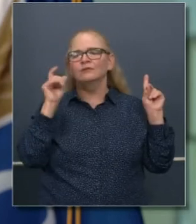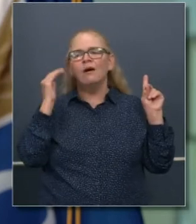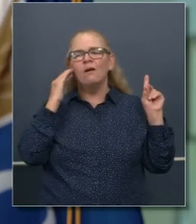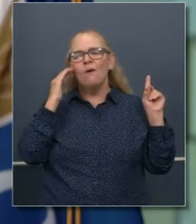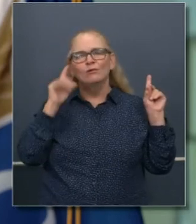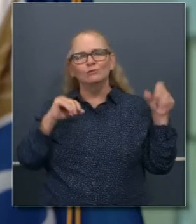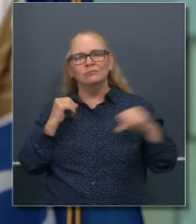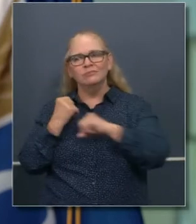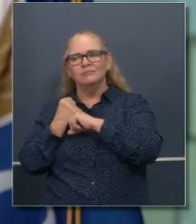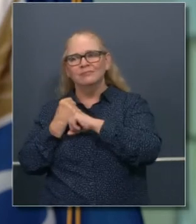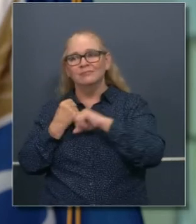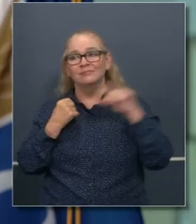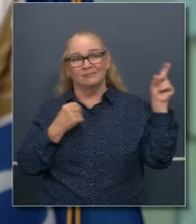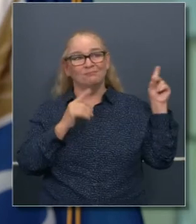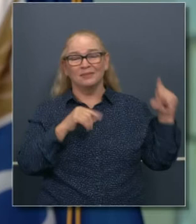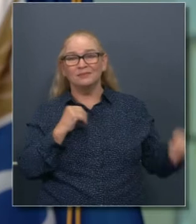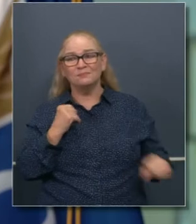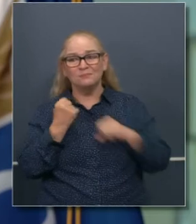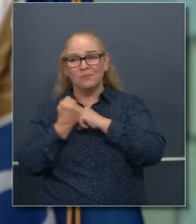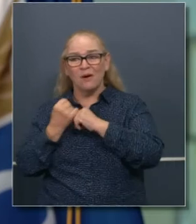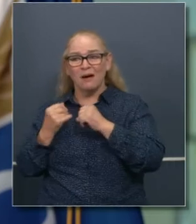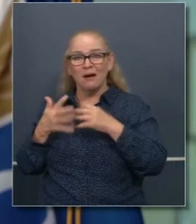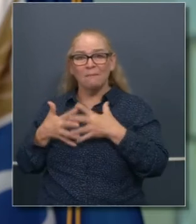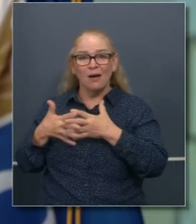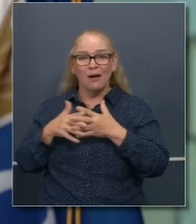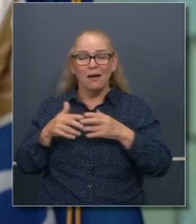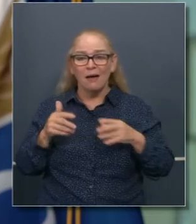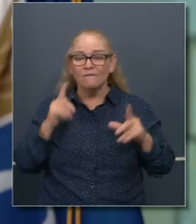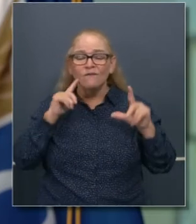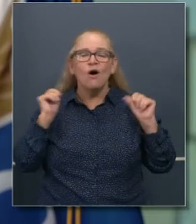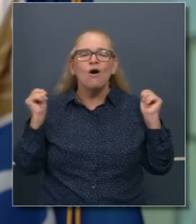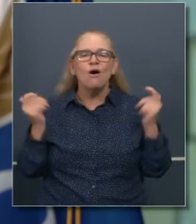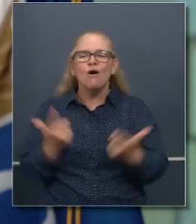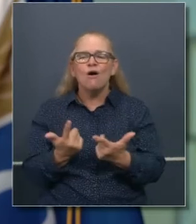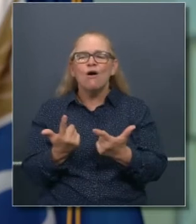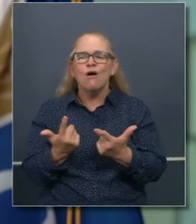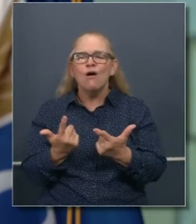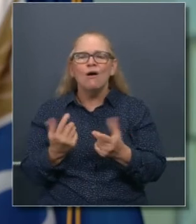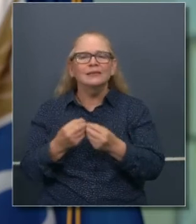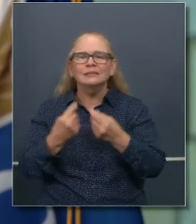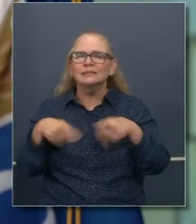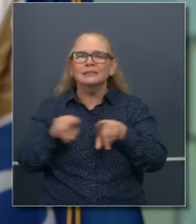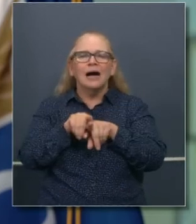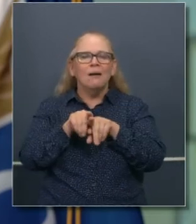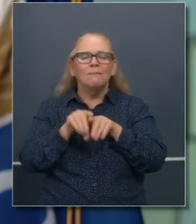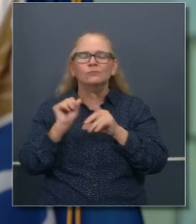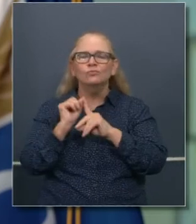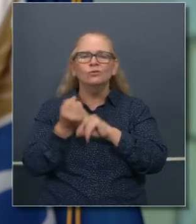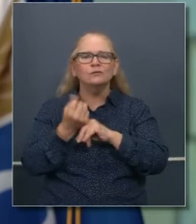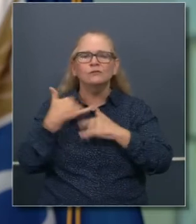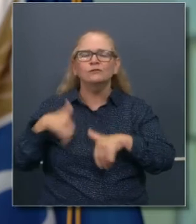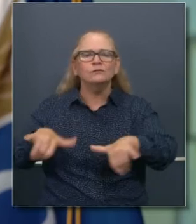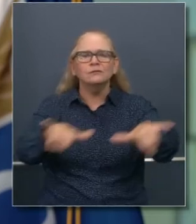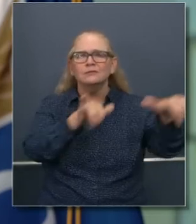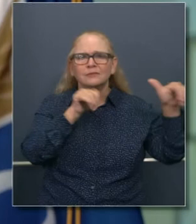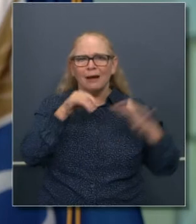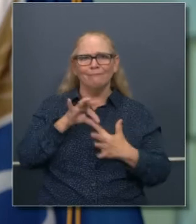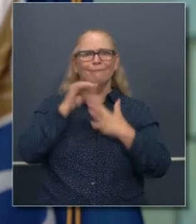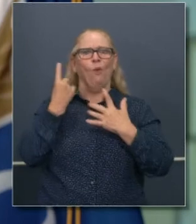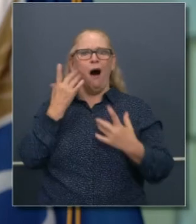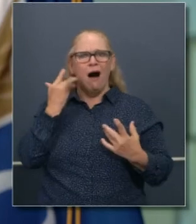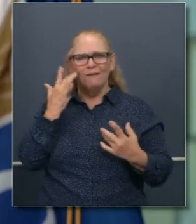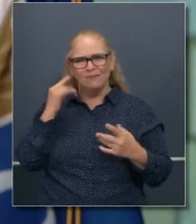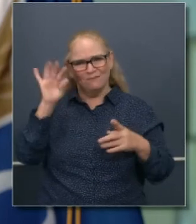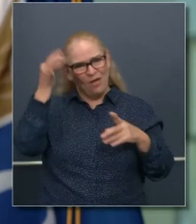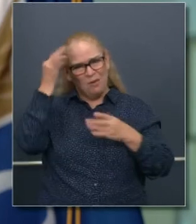justamente para cumplir con las necesidades de las personas. Y aquí es donde estamos todos juntos. Tenemos que ayudarnos. El dinero tiene que